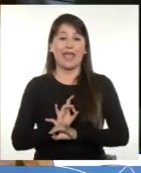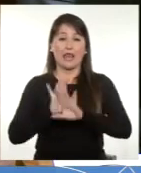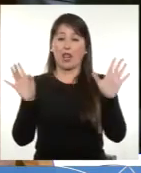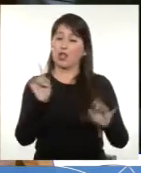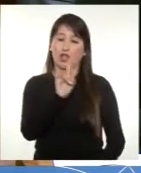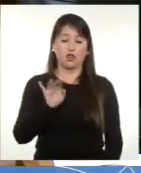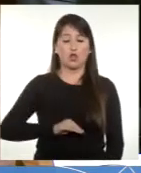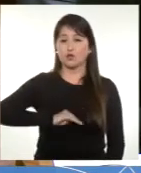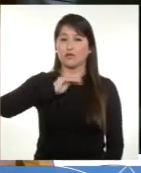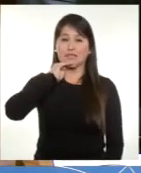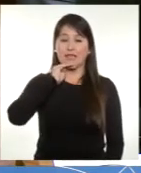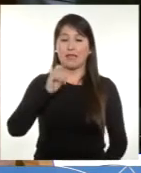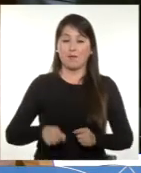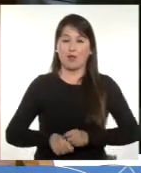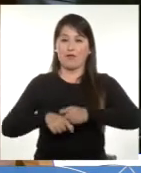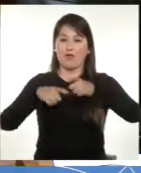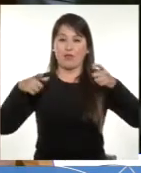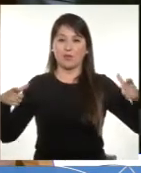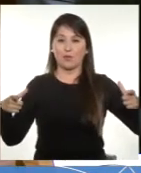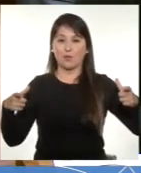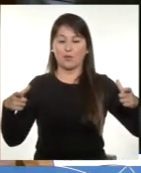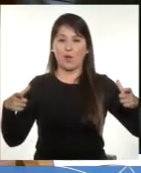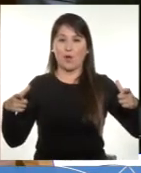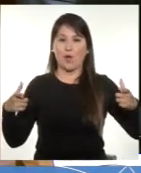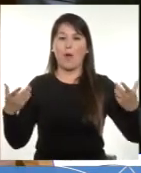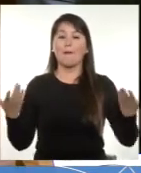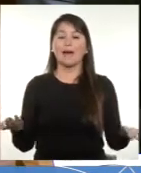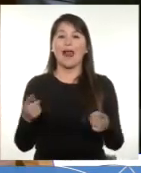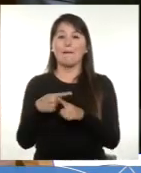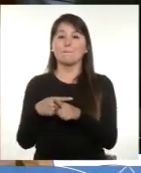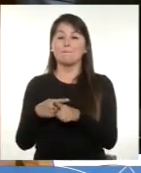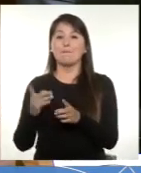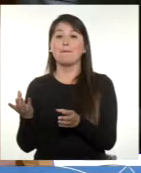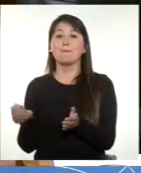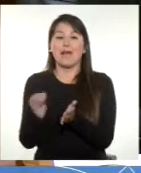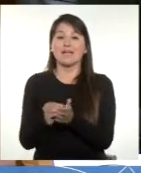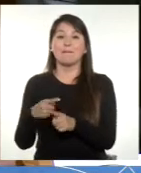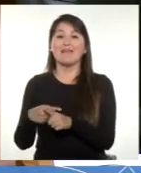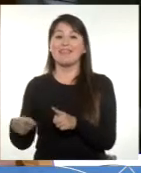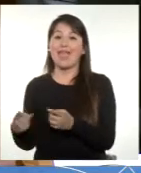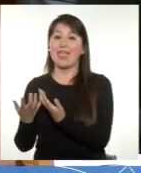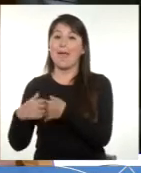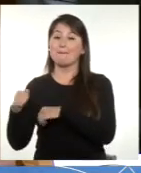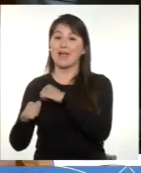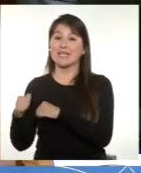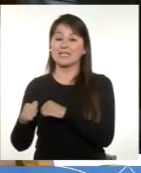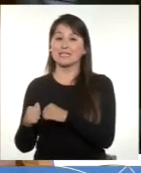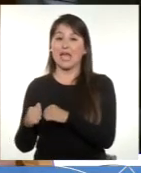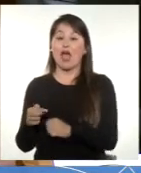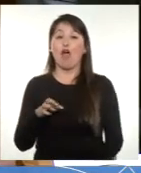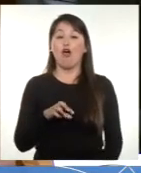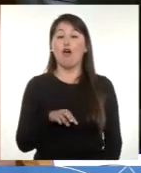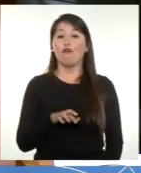insuficiente considerando que se amplía la cobertura hacia las medianas empresas. O sea, llegarán más empresas al